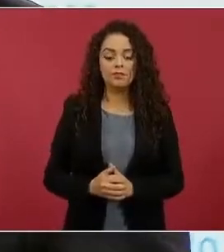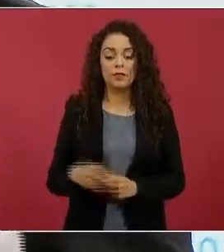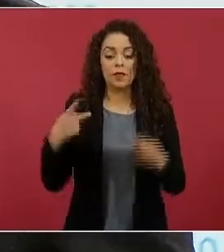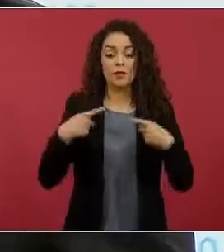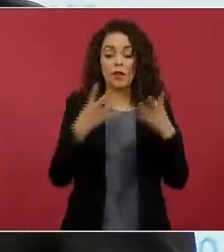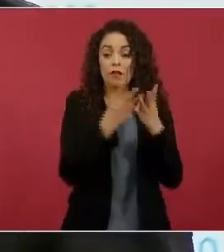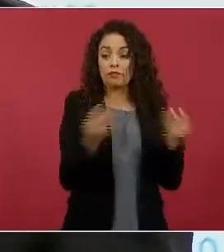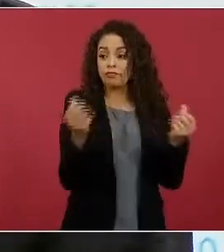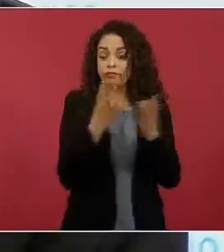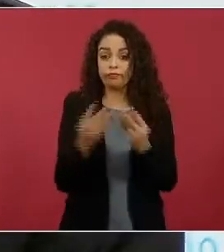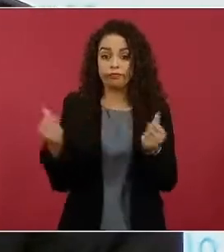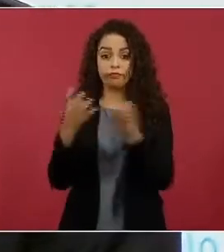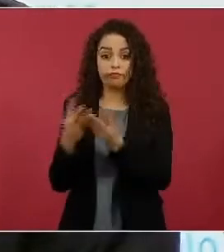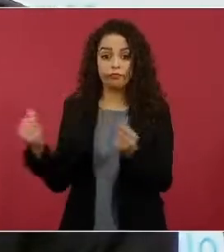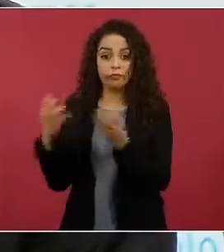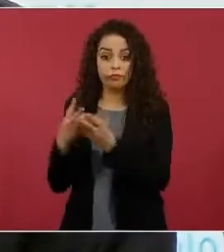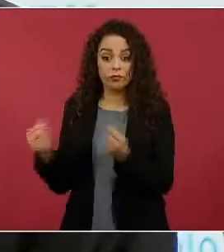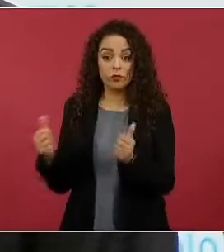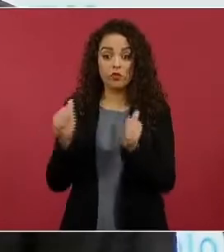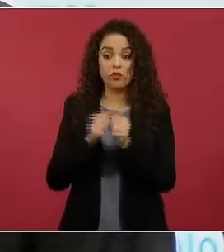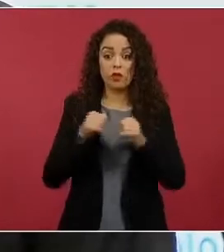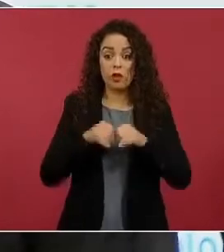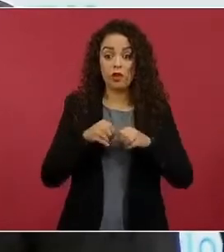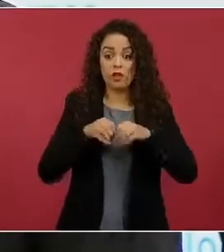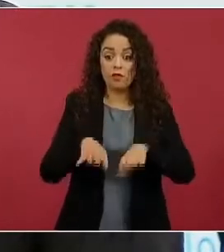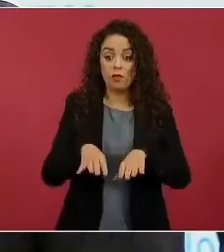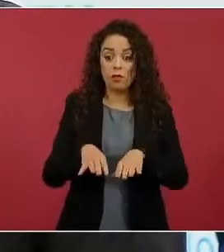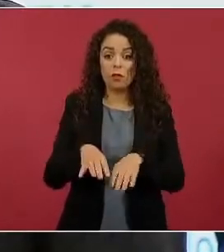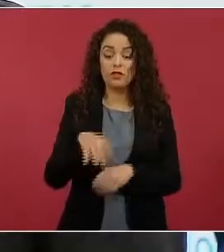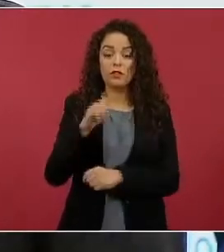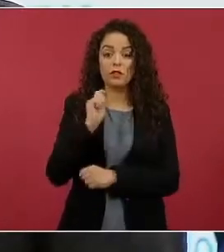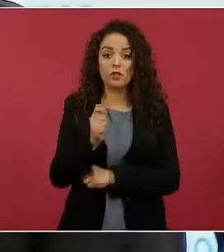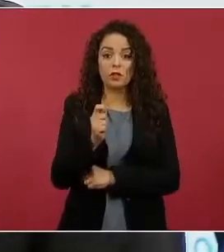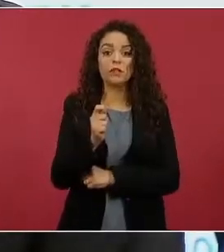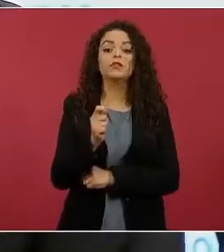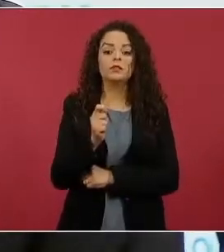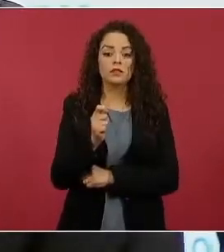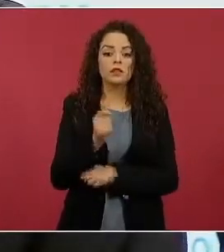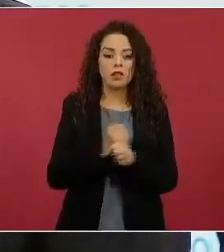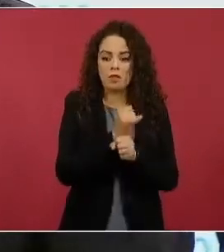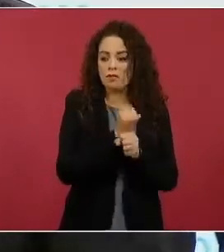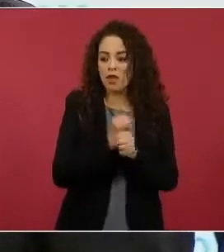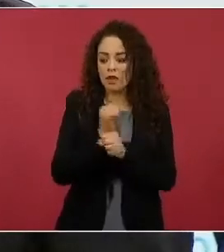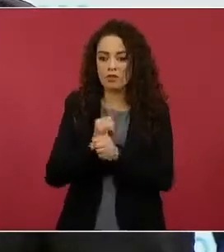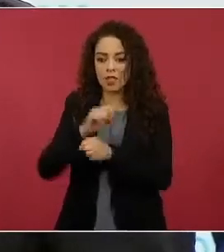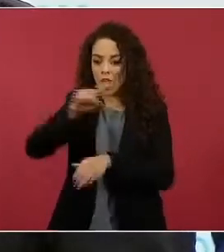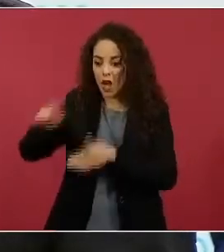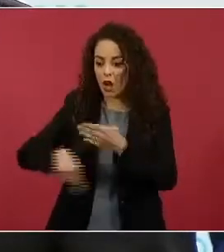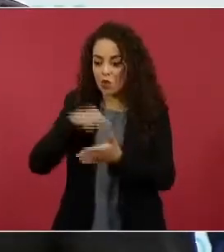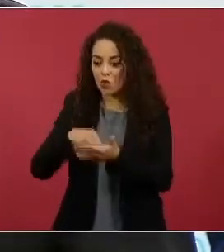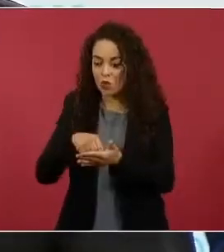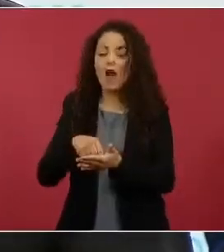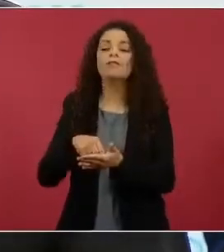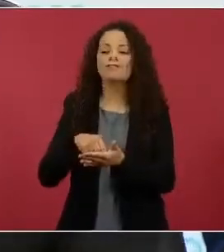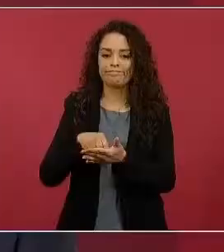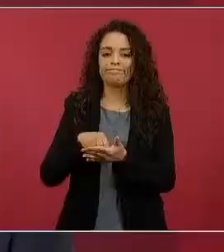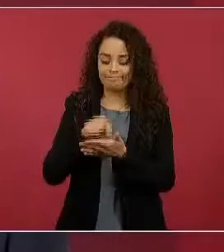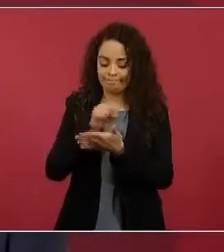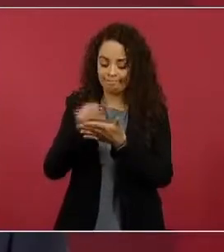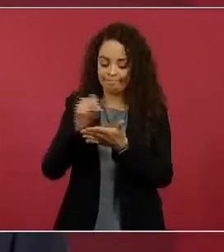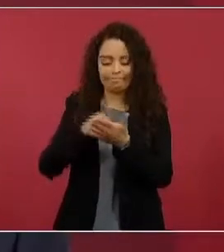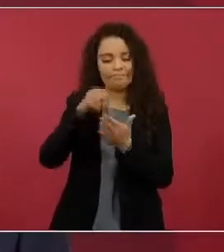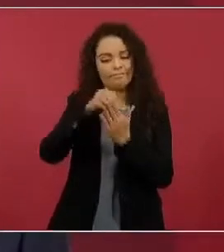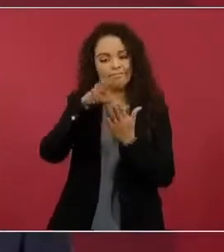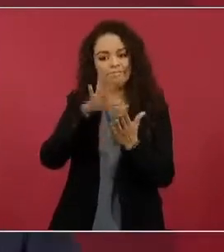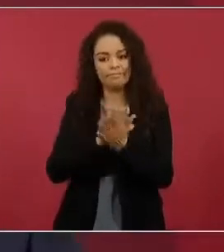que ha, a partir de solicitudes de información y trabajo de campo, levantado un registro en donde ya se da cuenta